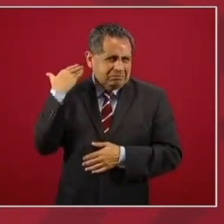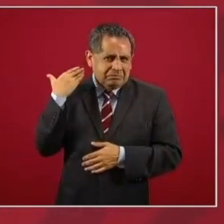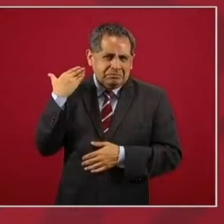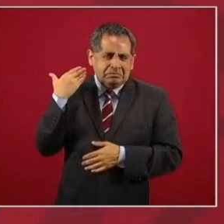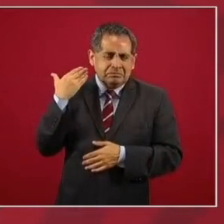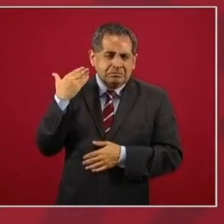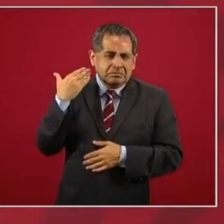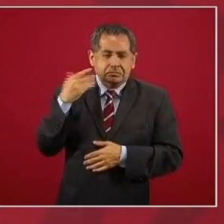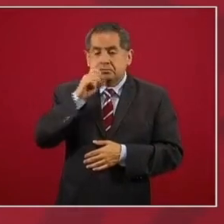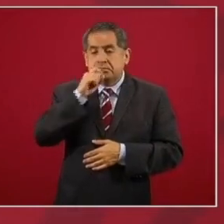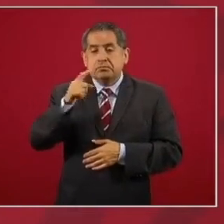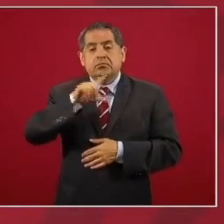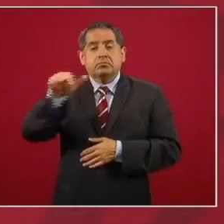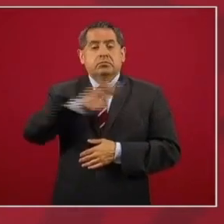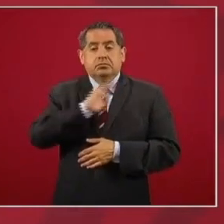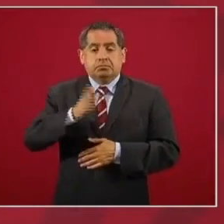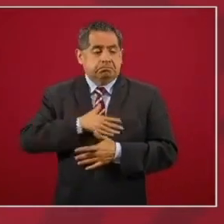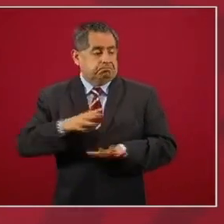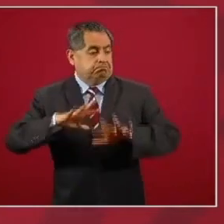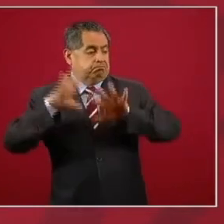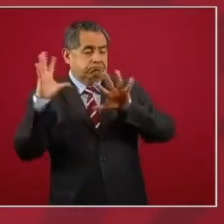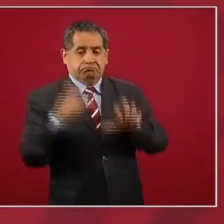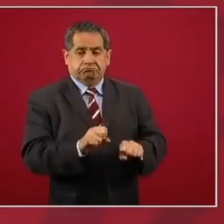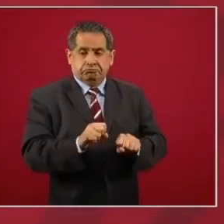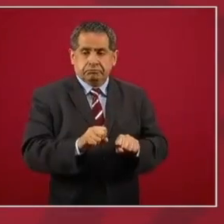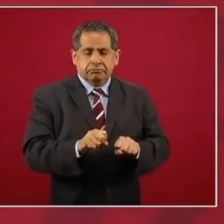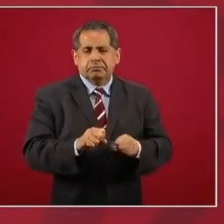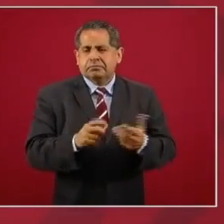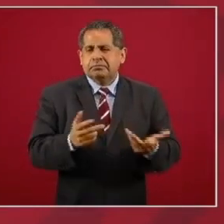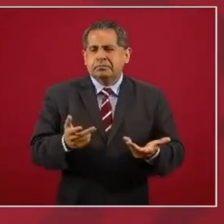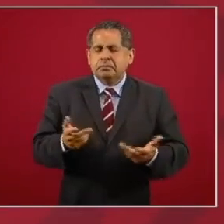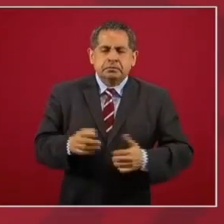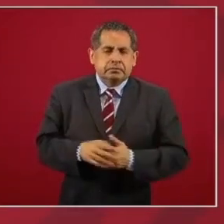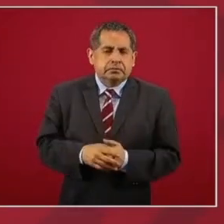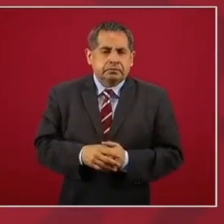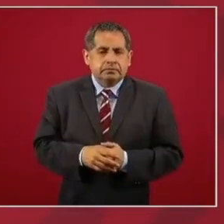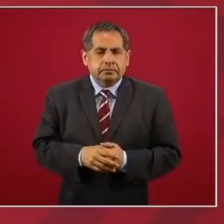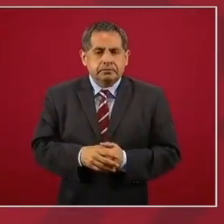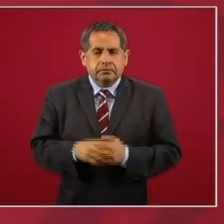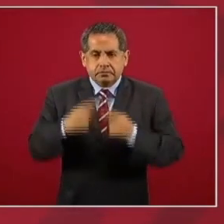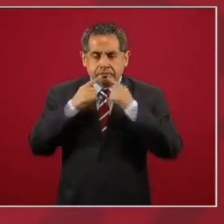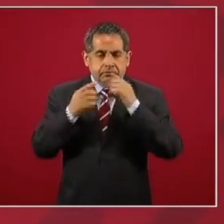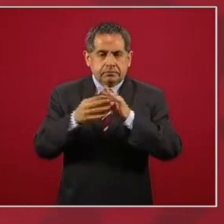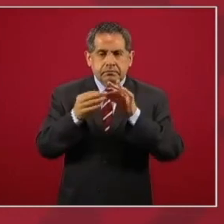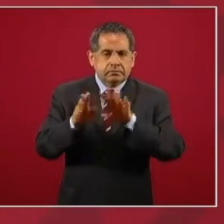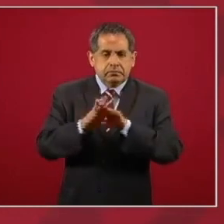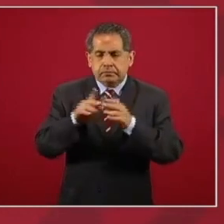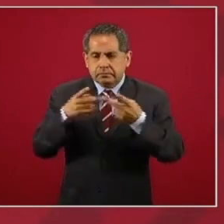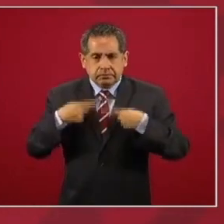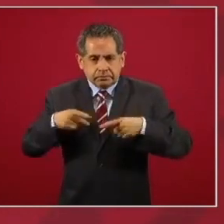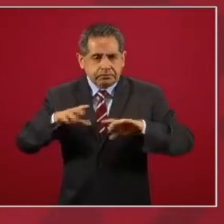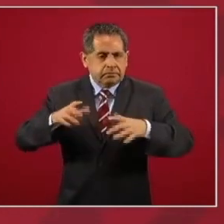cuando la conquista, la población